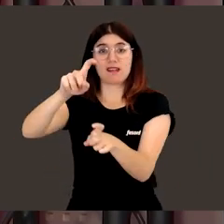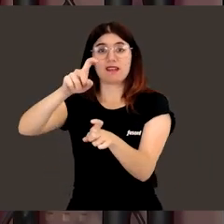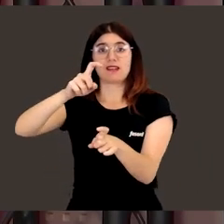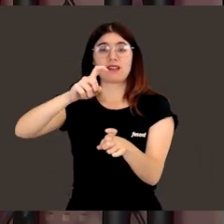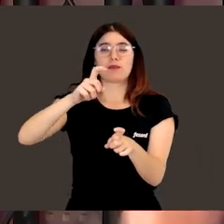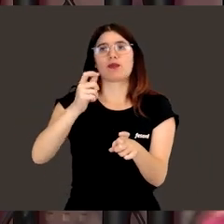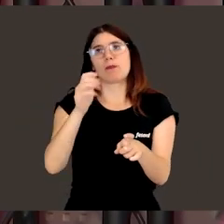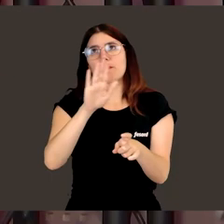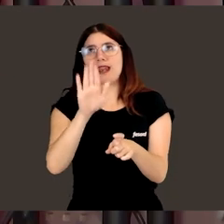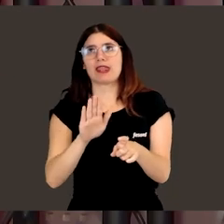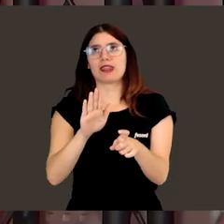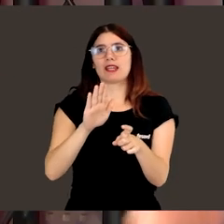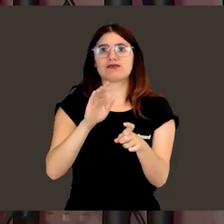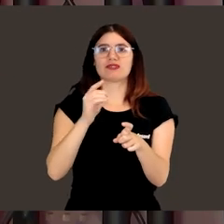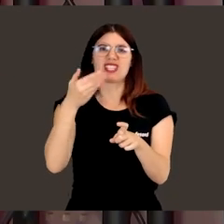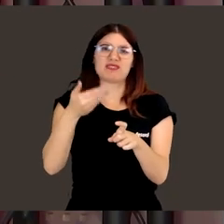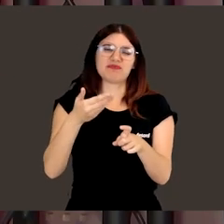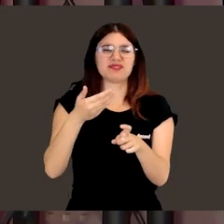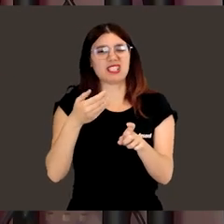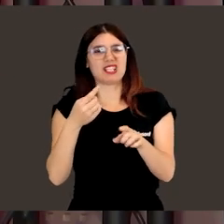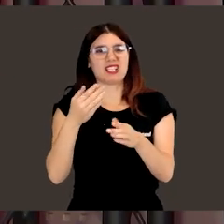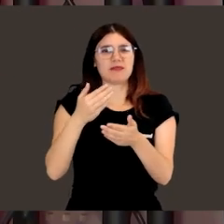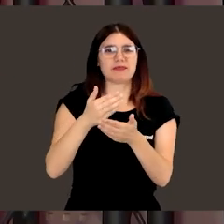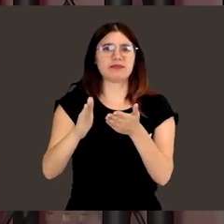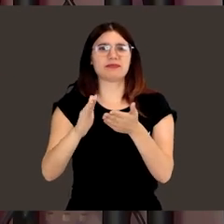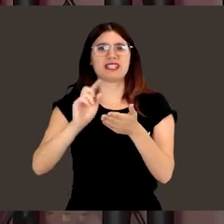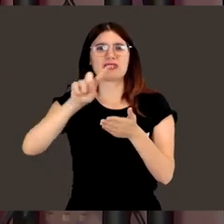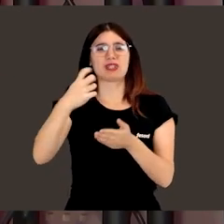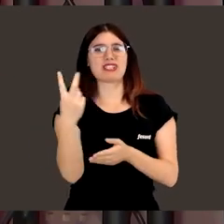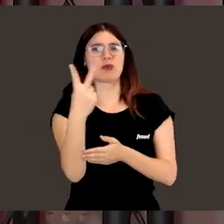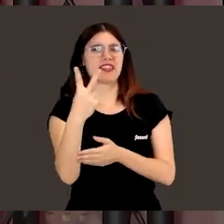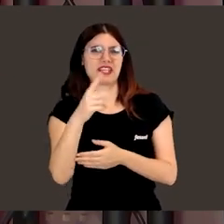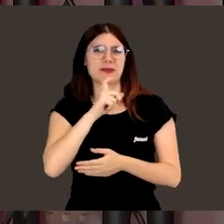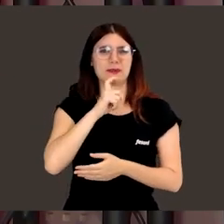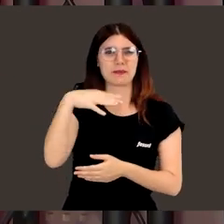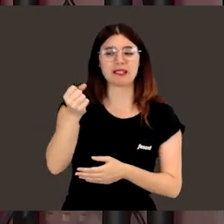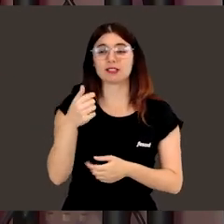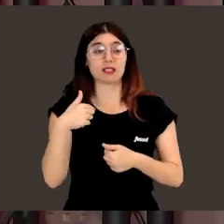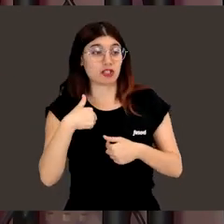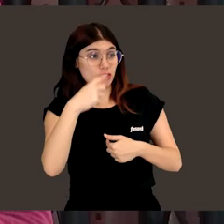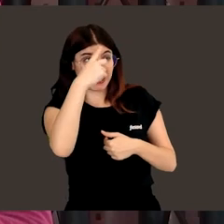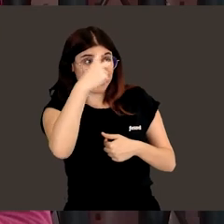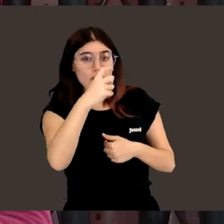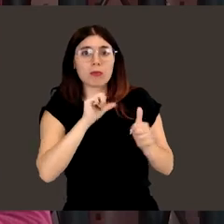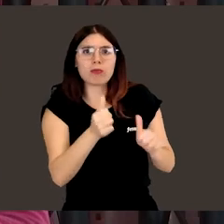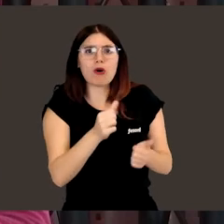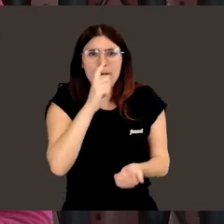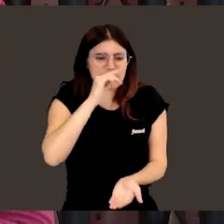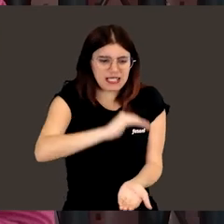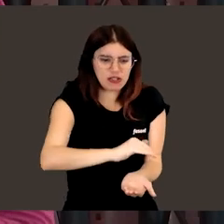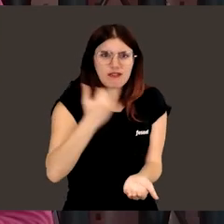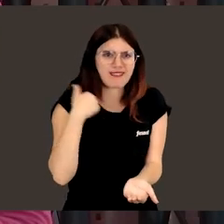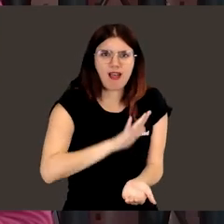reforzarla donde parece que está la brecha, que es en los cursos de secundaria. Yo creo que hay que empezar desde